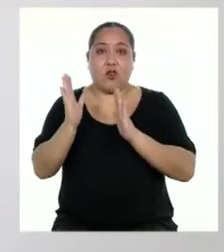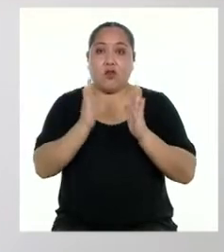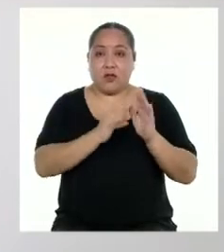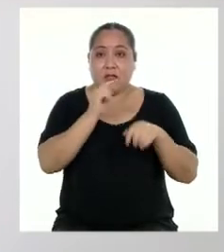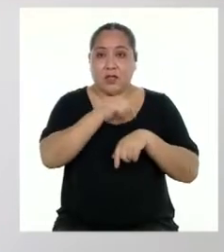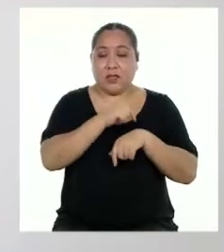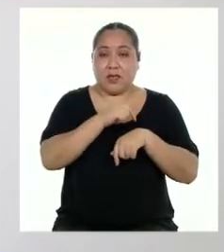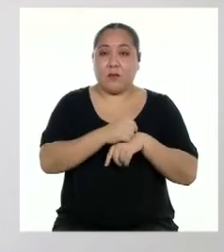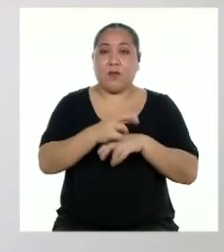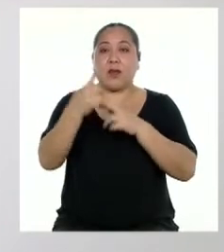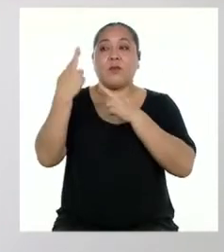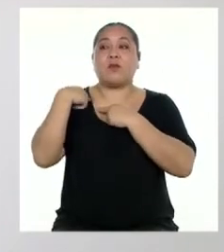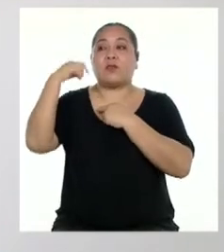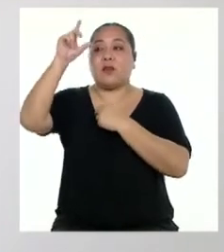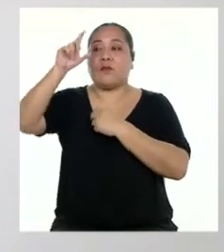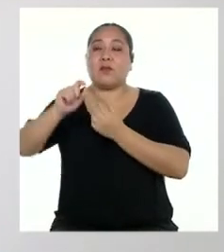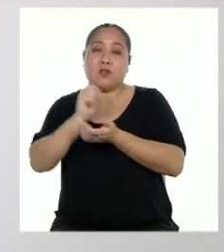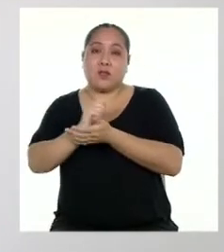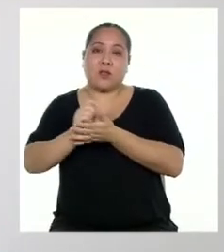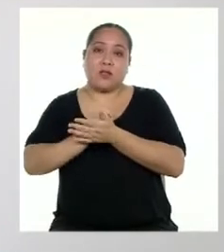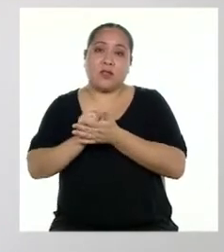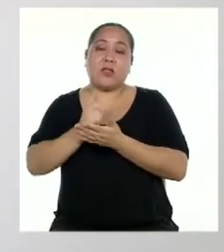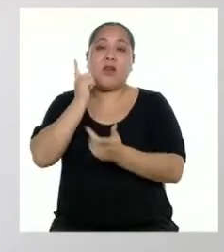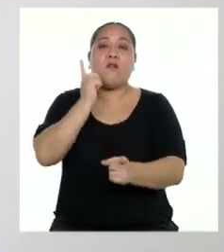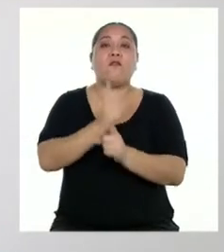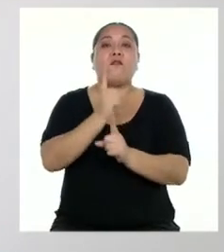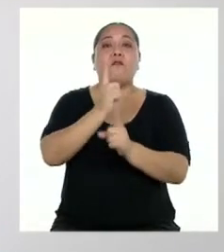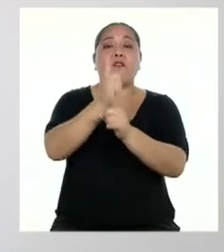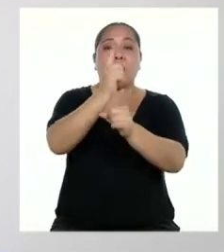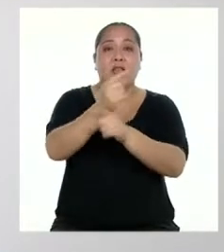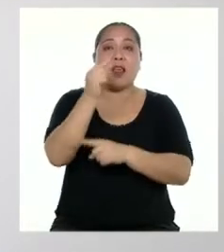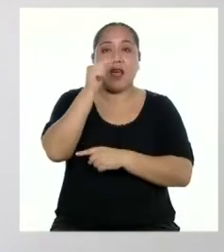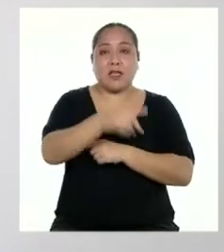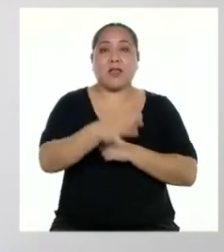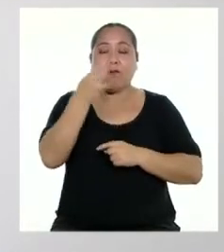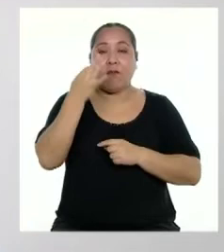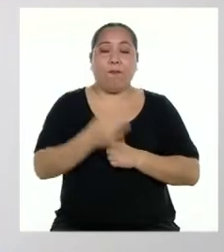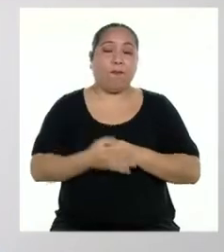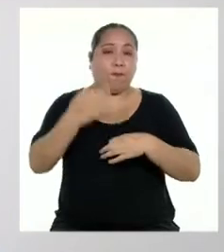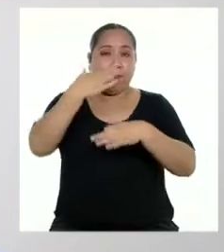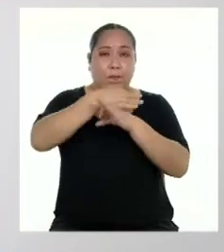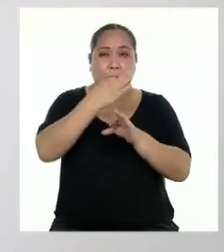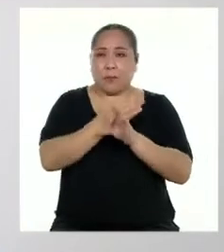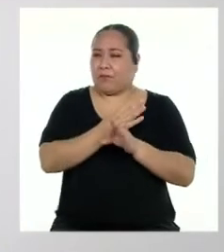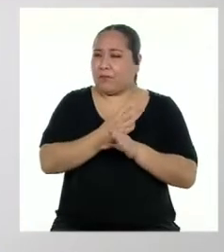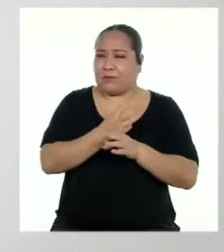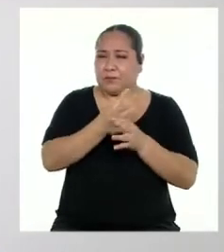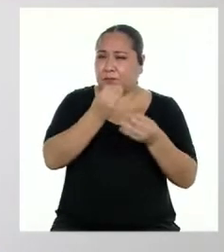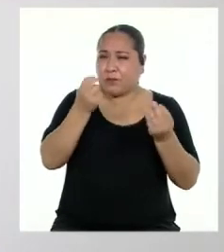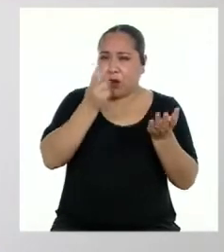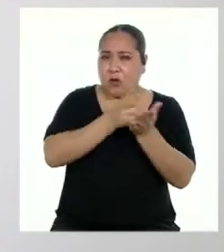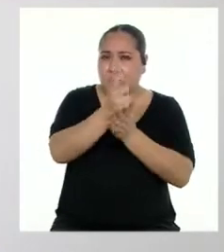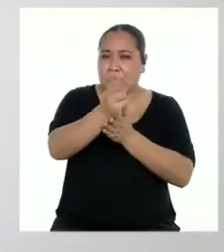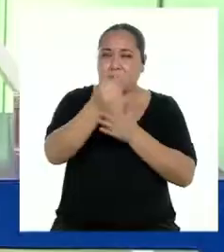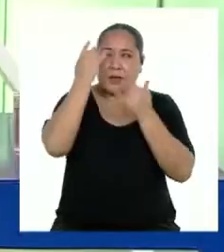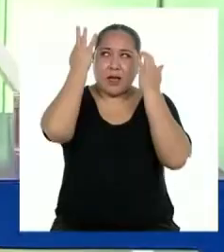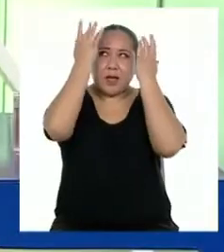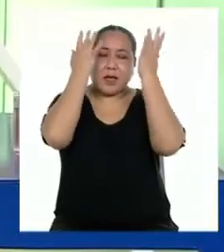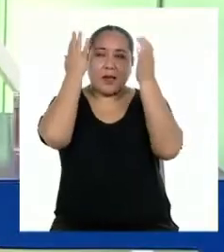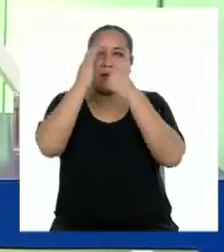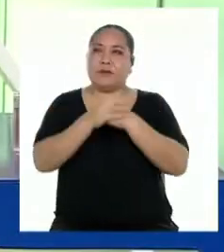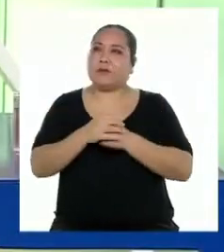responsabilidad del cronista es ser leal a esa realidad de la manera más honesta y creativa posible.